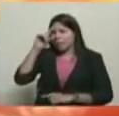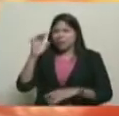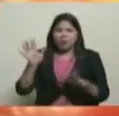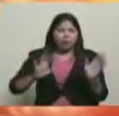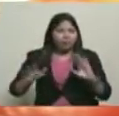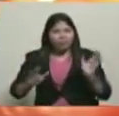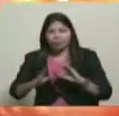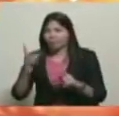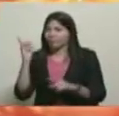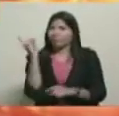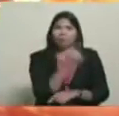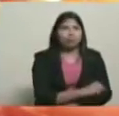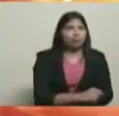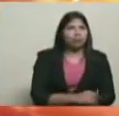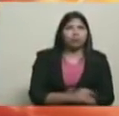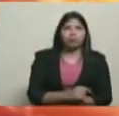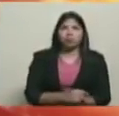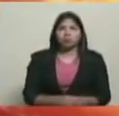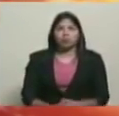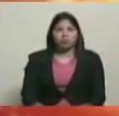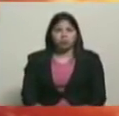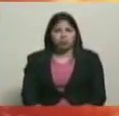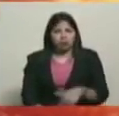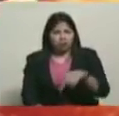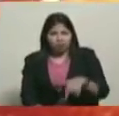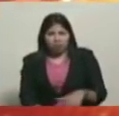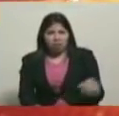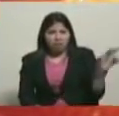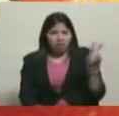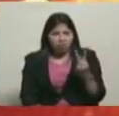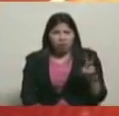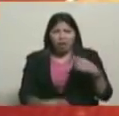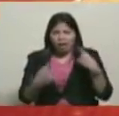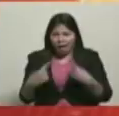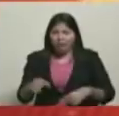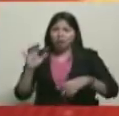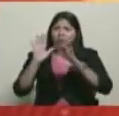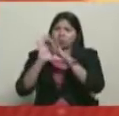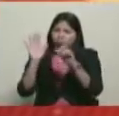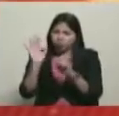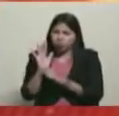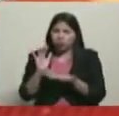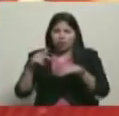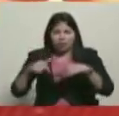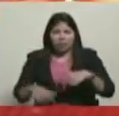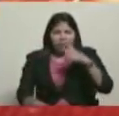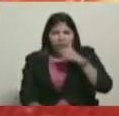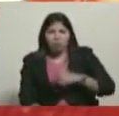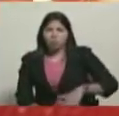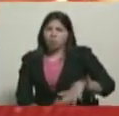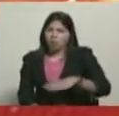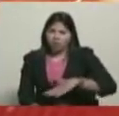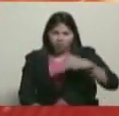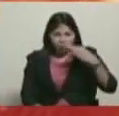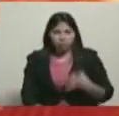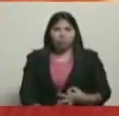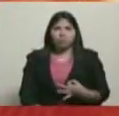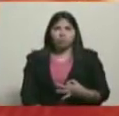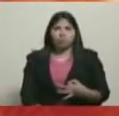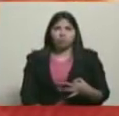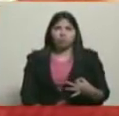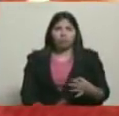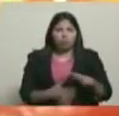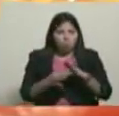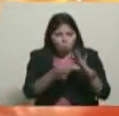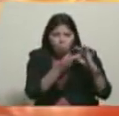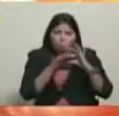Las locuras no tienen cabida aquí en este país. Aquí tenemos una constitución y tenemos un pueblo que va a ser la constitución de la Fuerza Armada Nacional Bolivariana. Justo